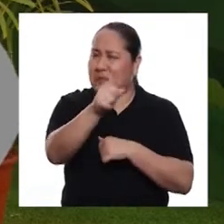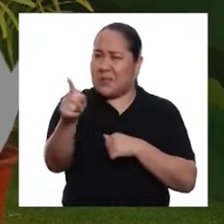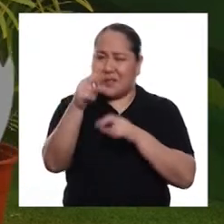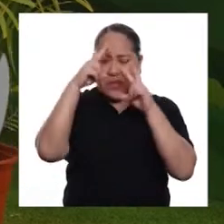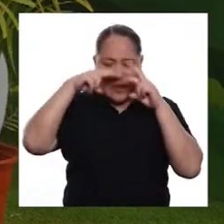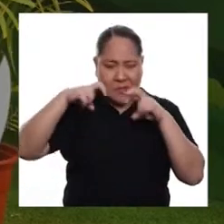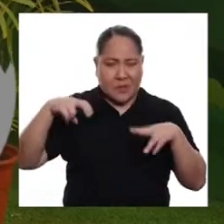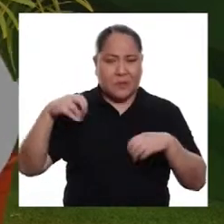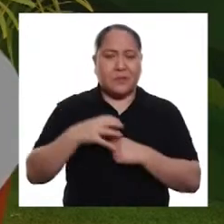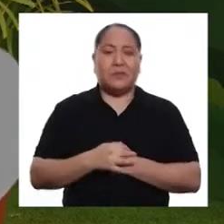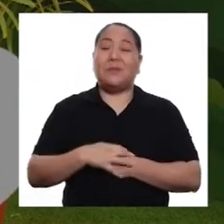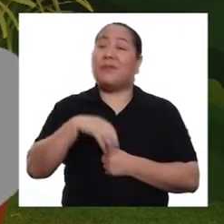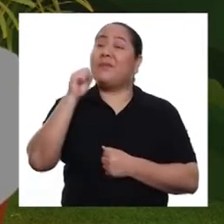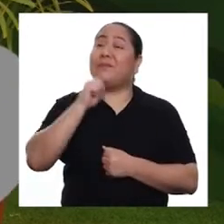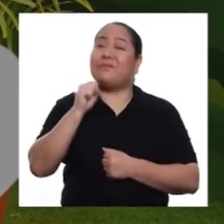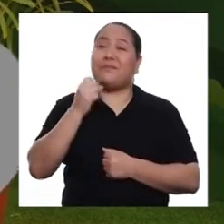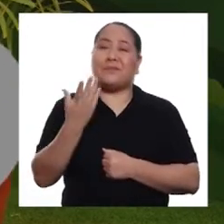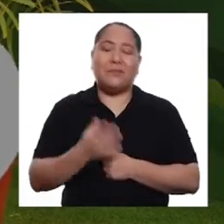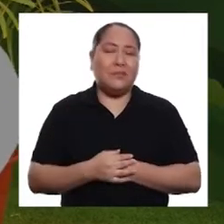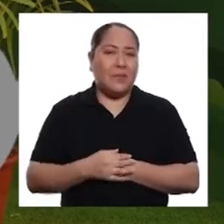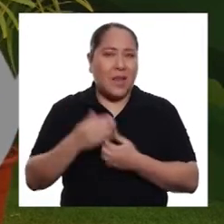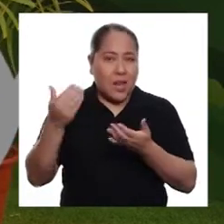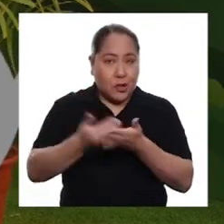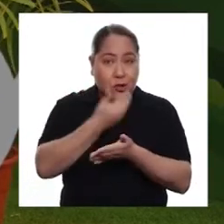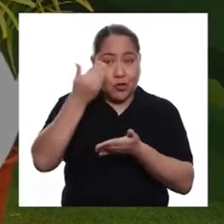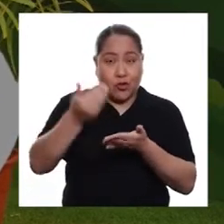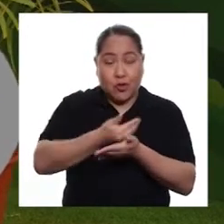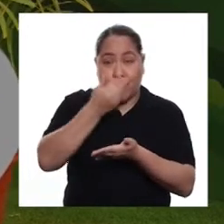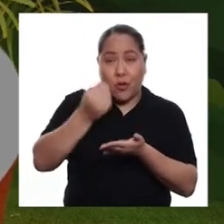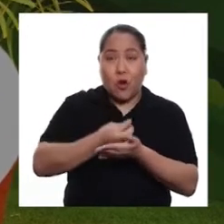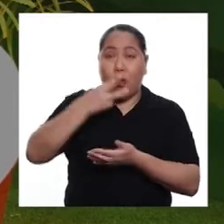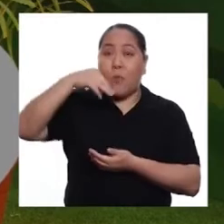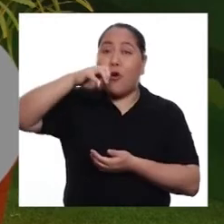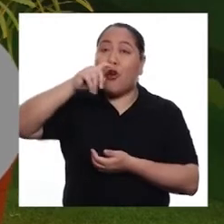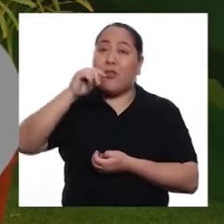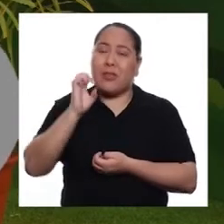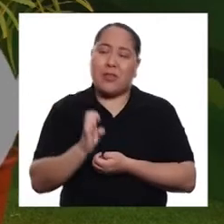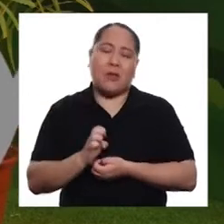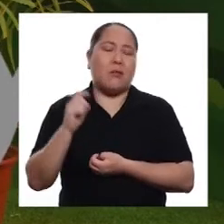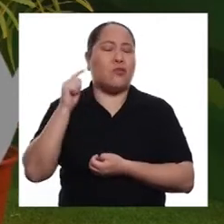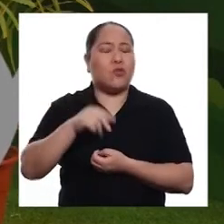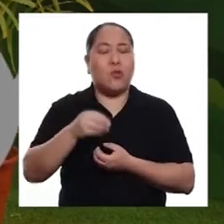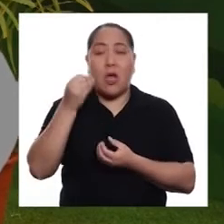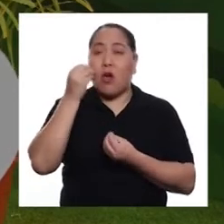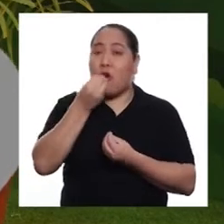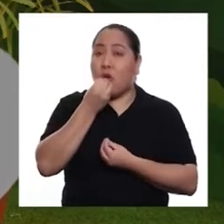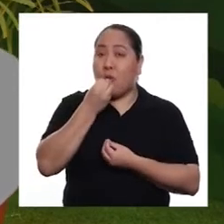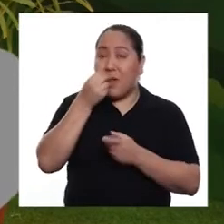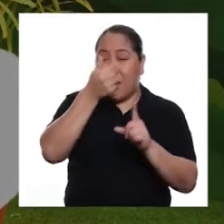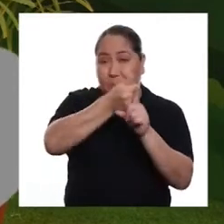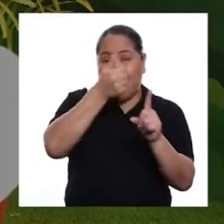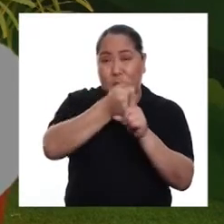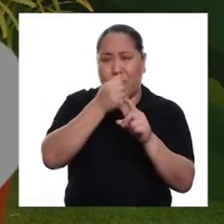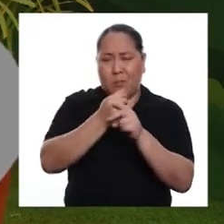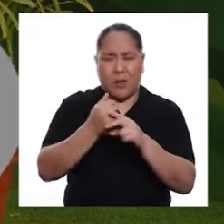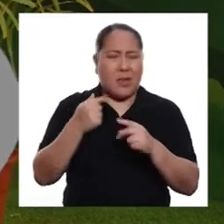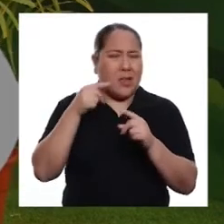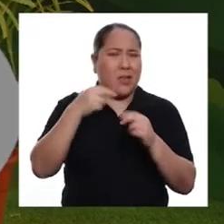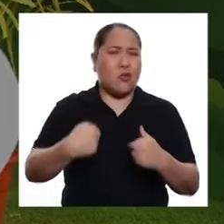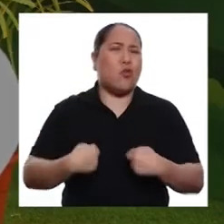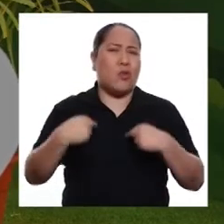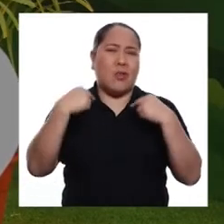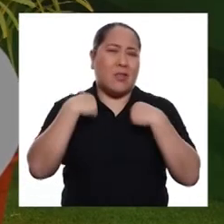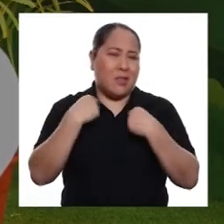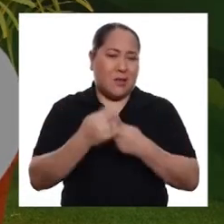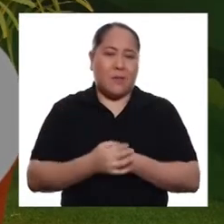ve que han investigado! Sin duda, la sopa de mote o caldo de mote es un plato típico muy